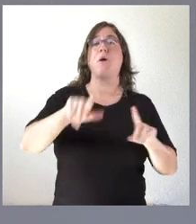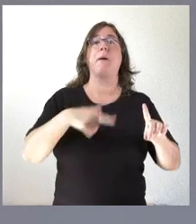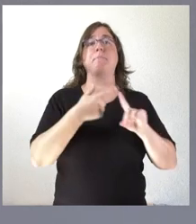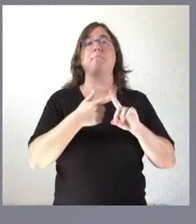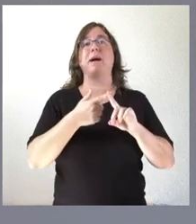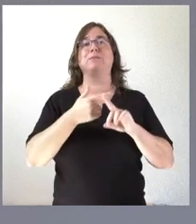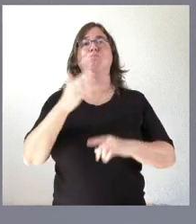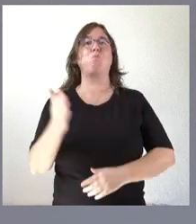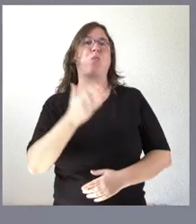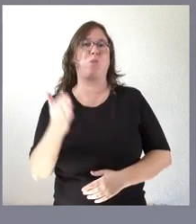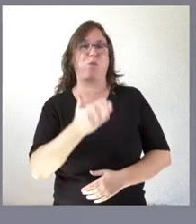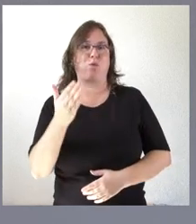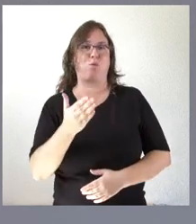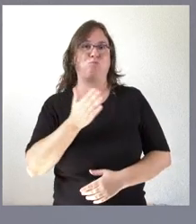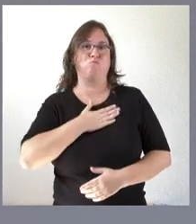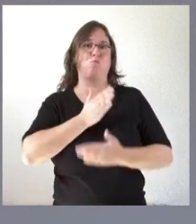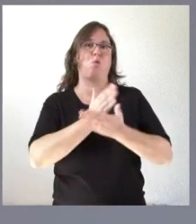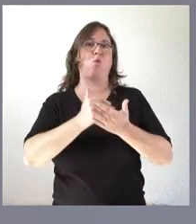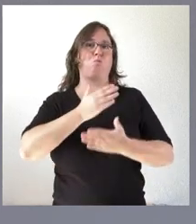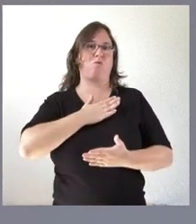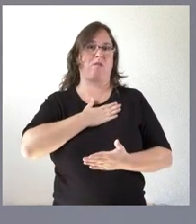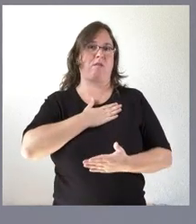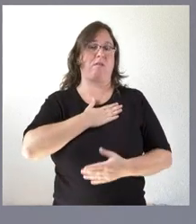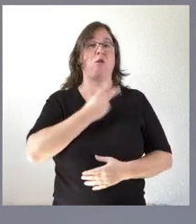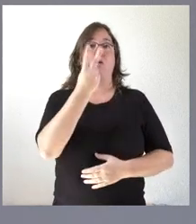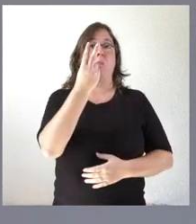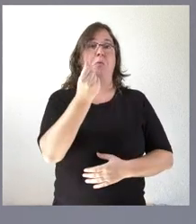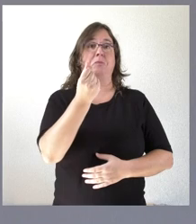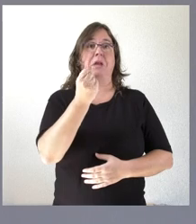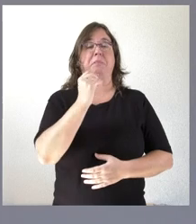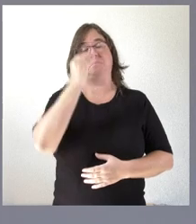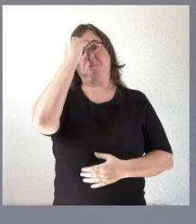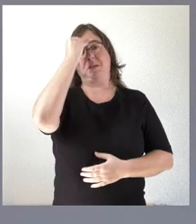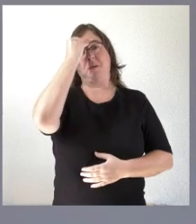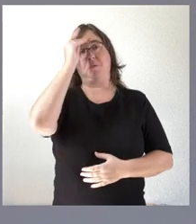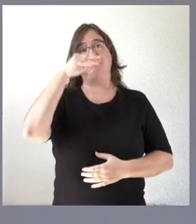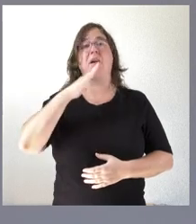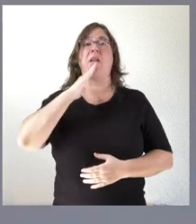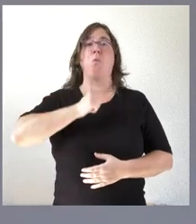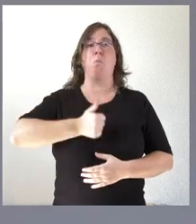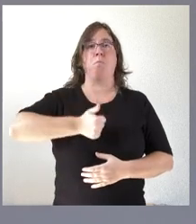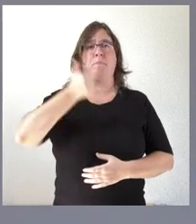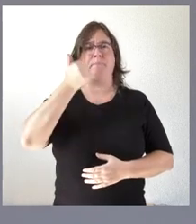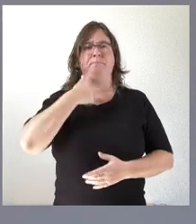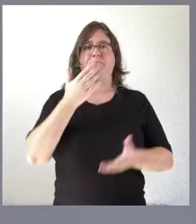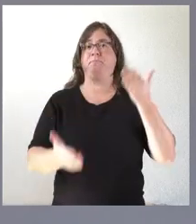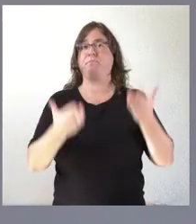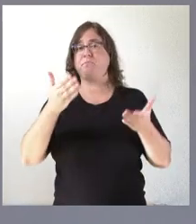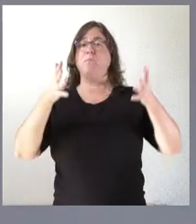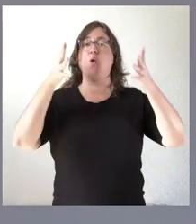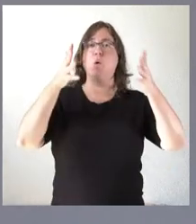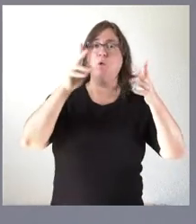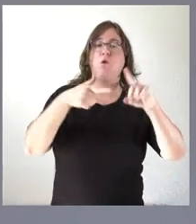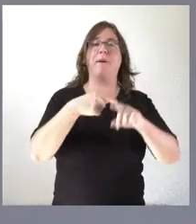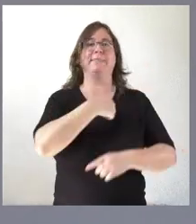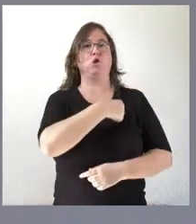productiva en nuestra comunidad autónoma y son los dos días que nos ha parecido más adecuado que se valoraron en el consejo y en la comisión